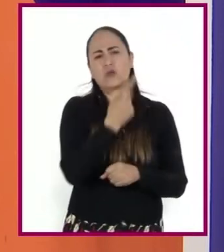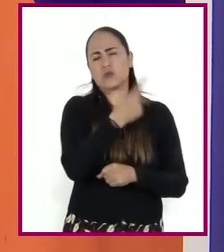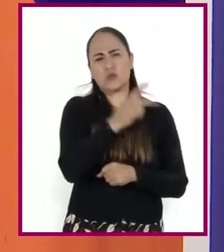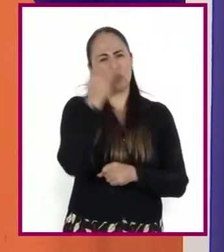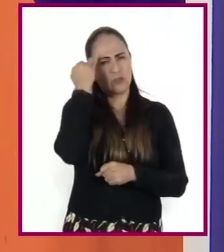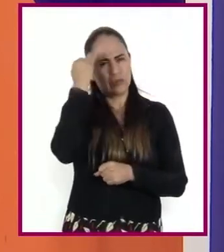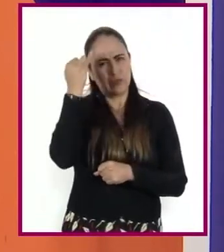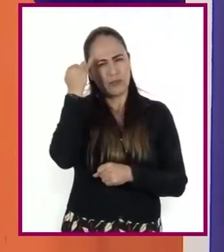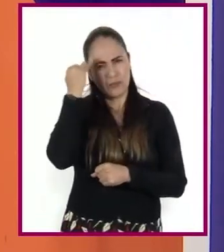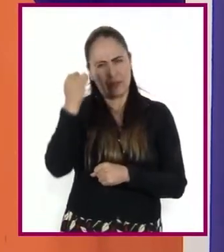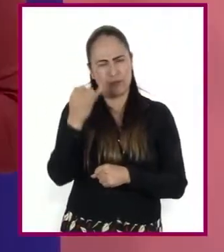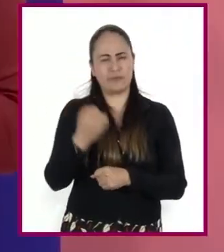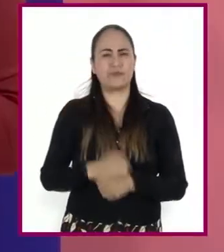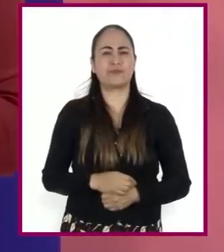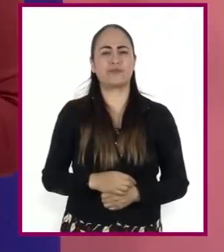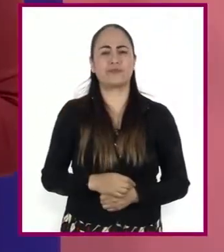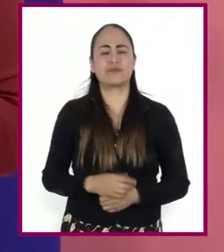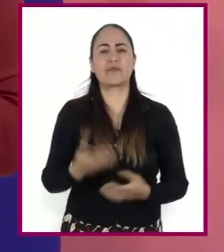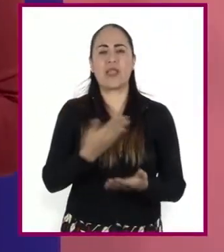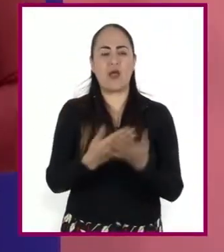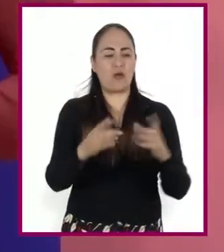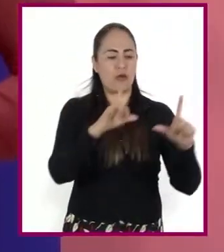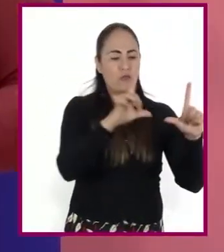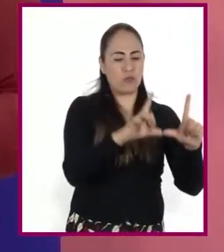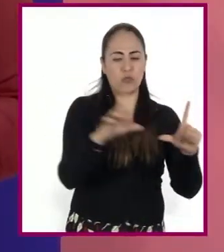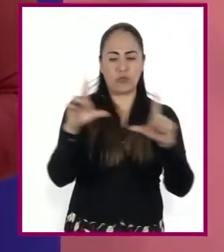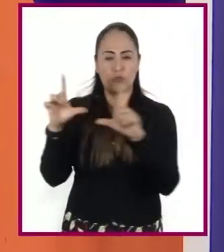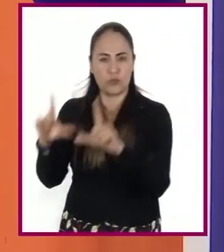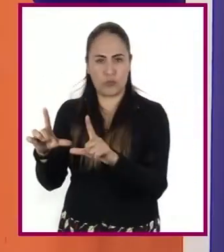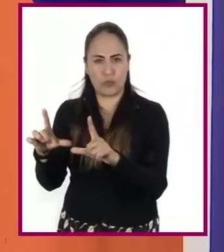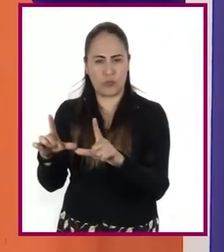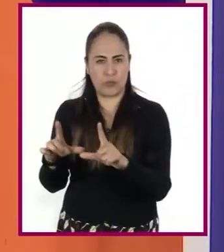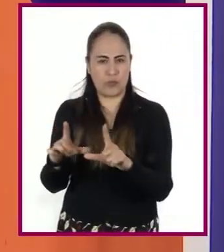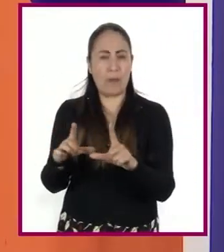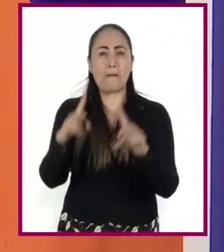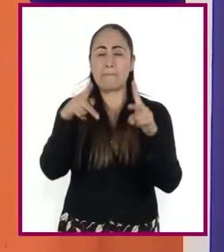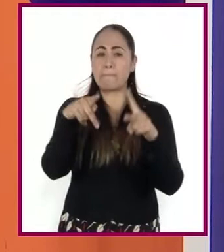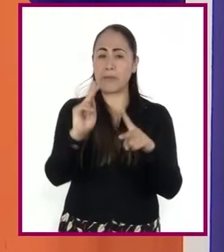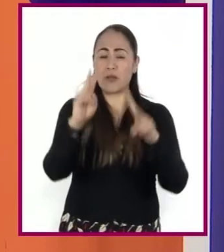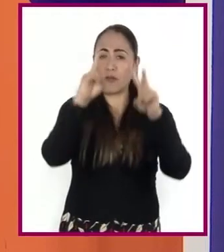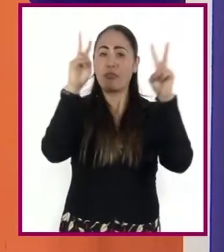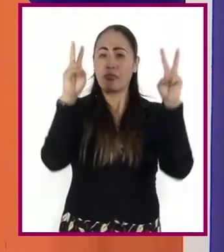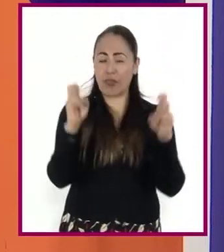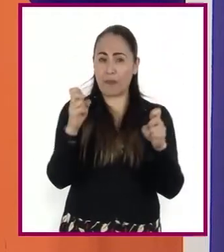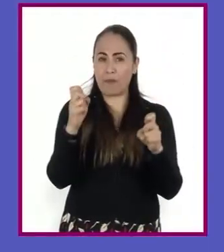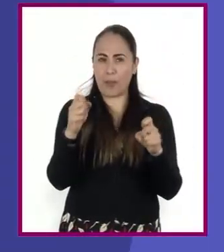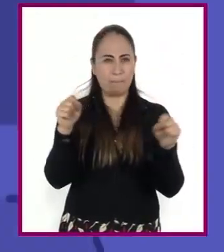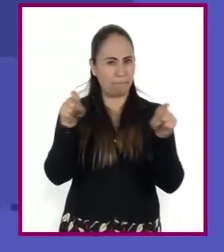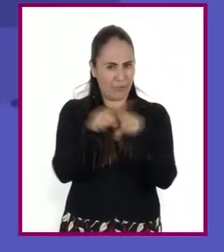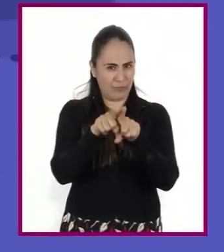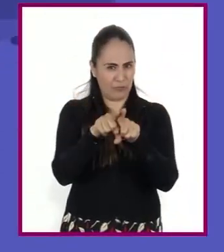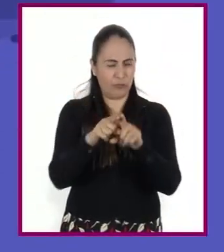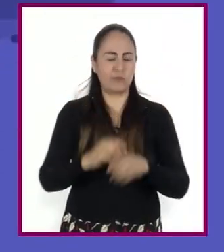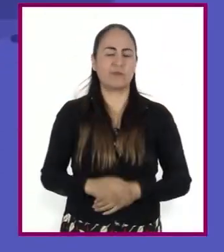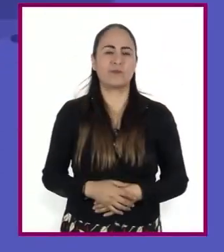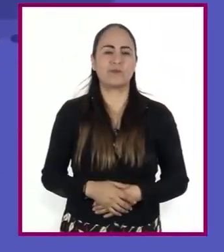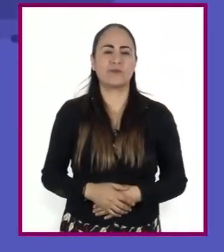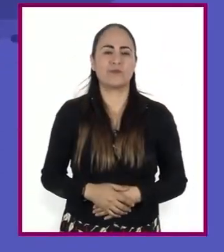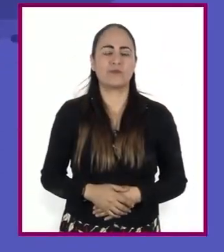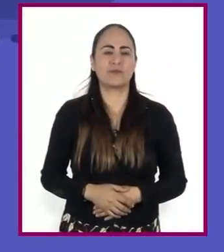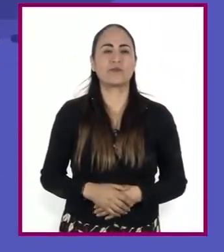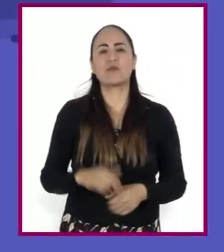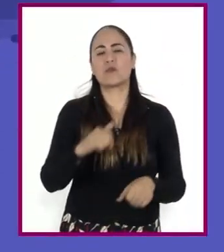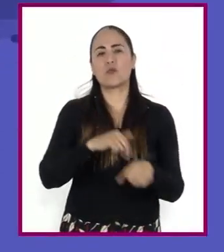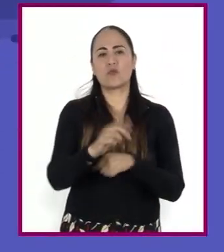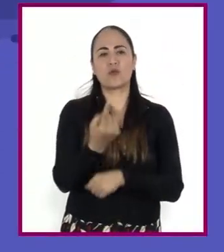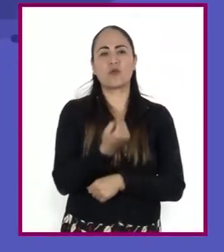Ahora veamos si analicemos dos textos diferentes, pero que abordan el mismo tema. Pongan mucha atención. Texto